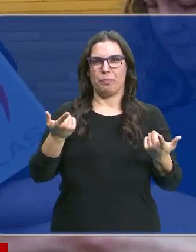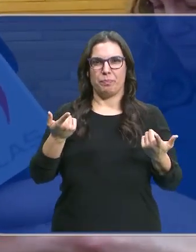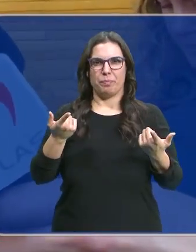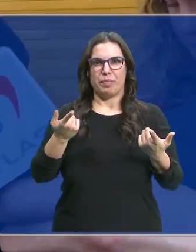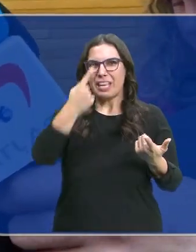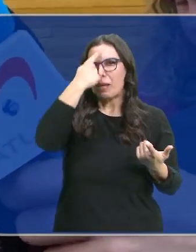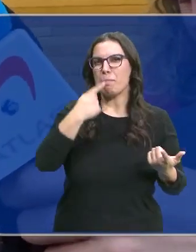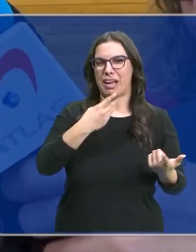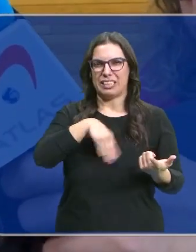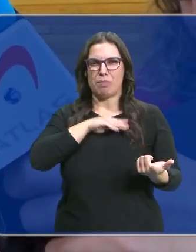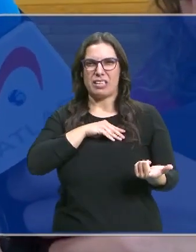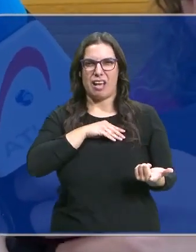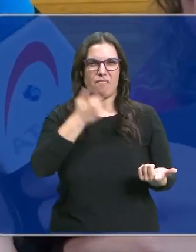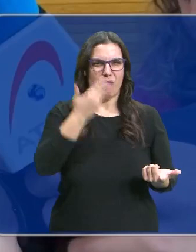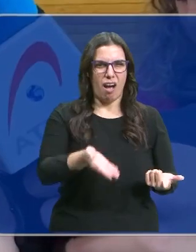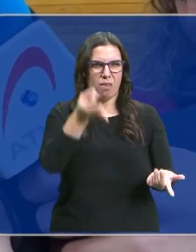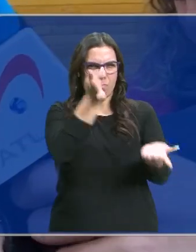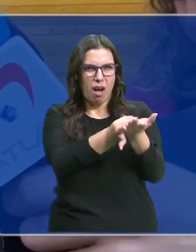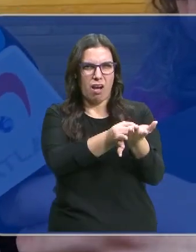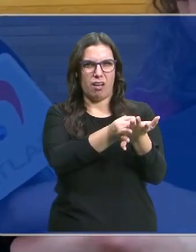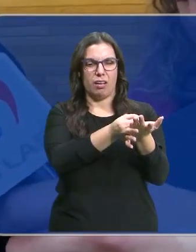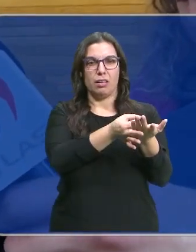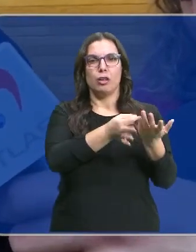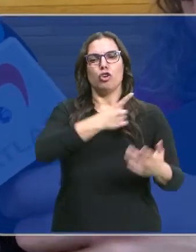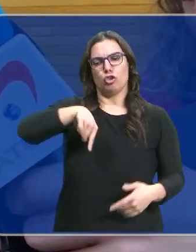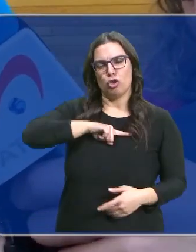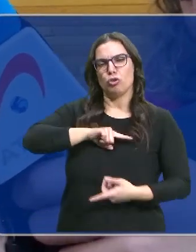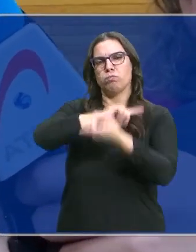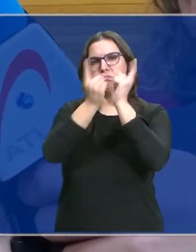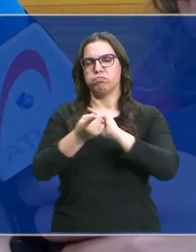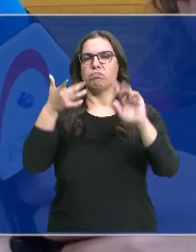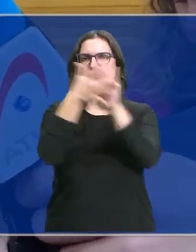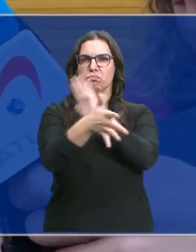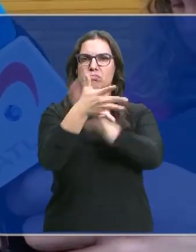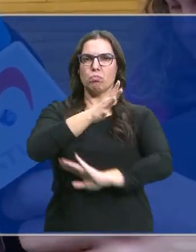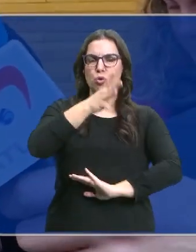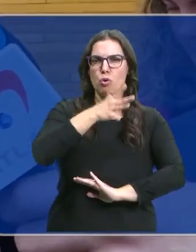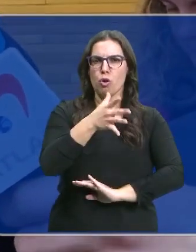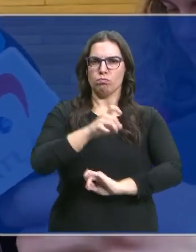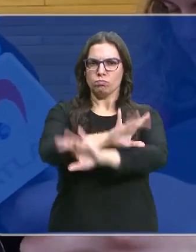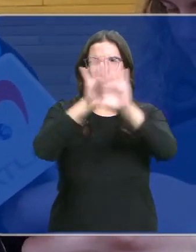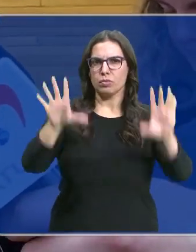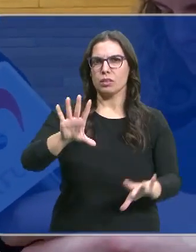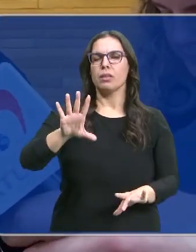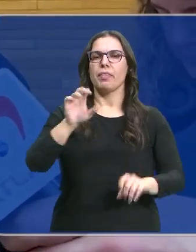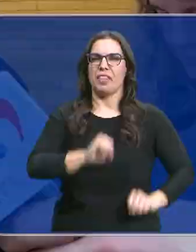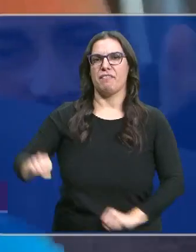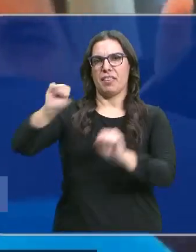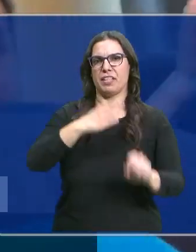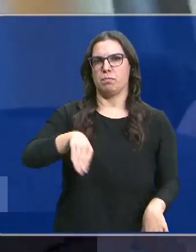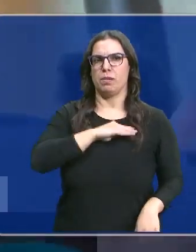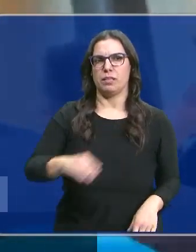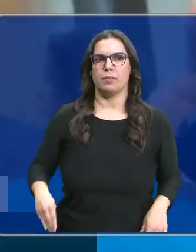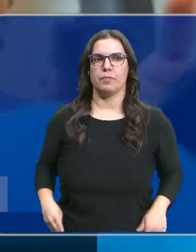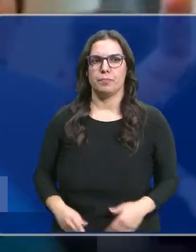manchar la imagen de nuestro país, queremos, con argumentos, con razones y con ideas, defender a España.